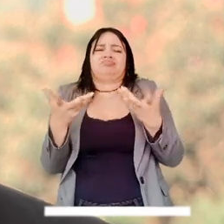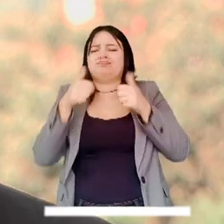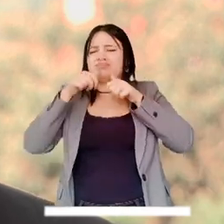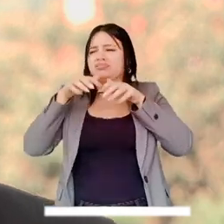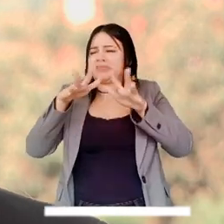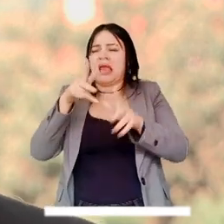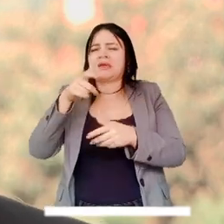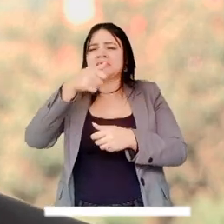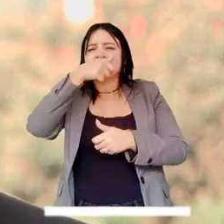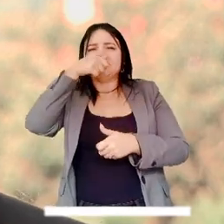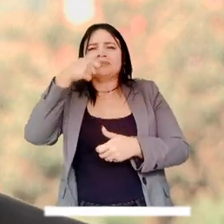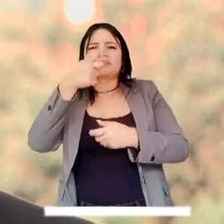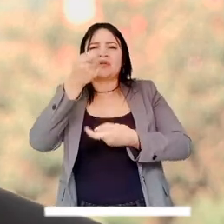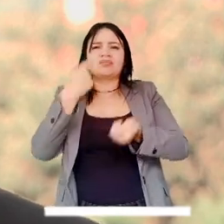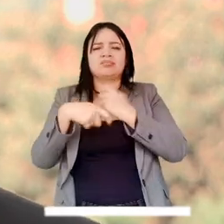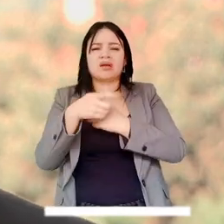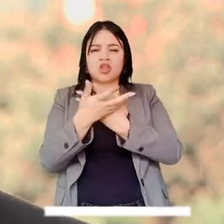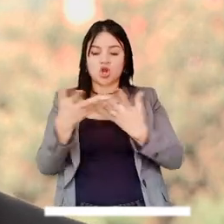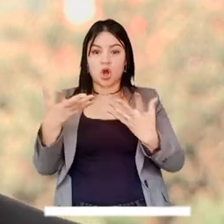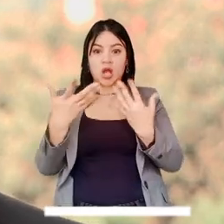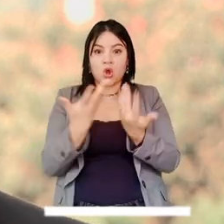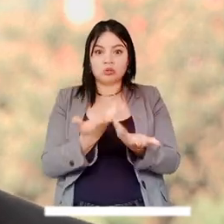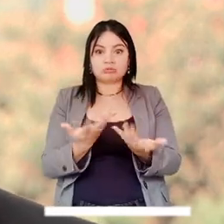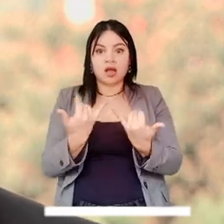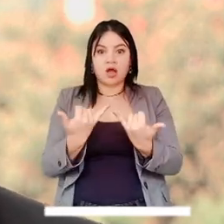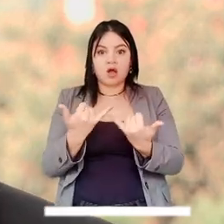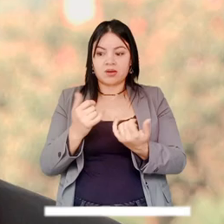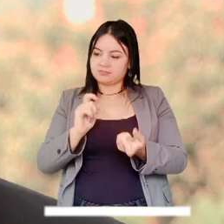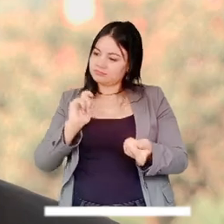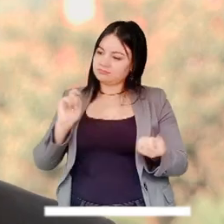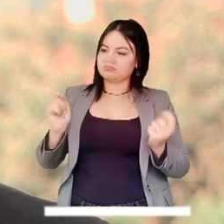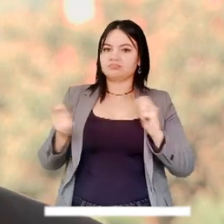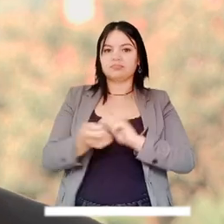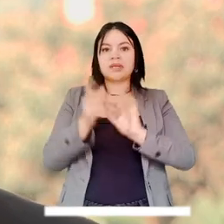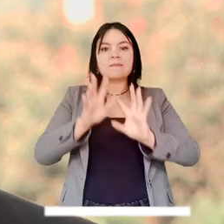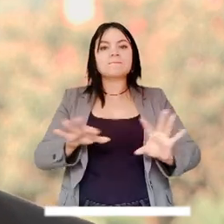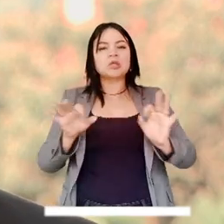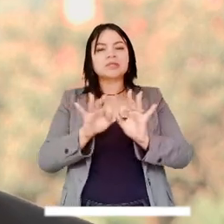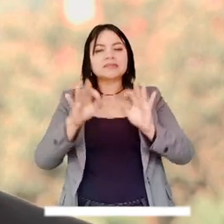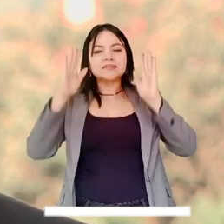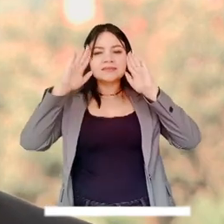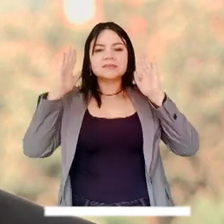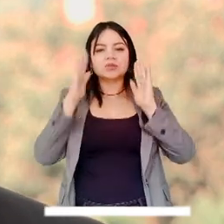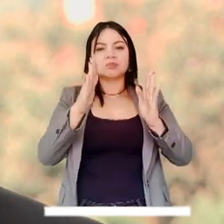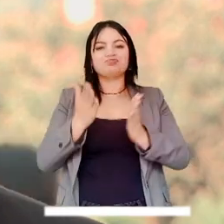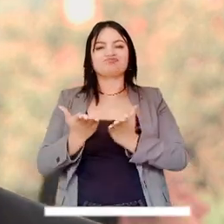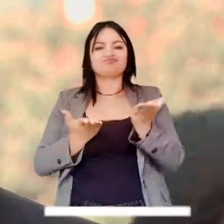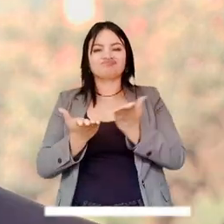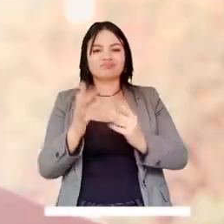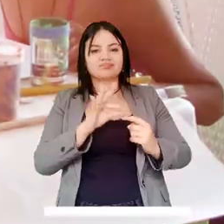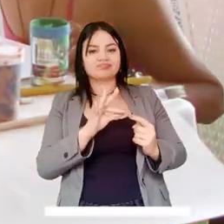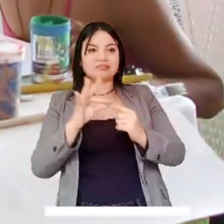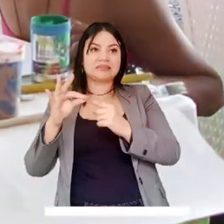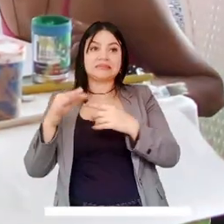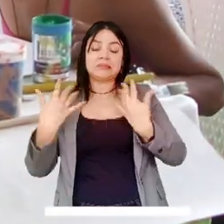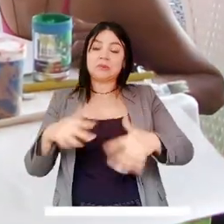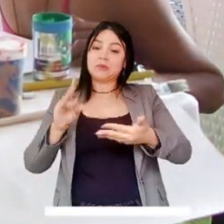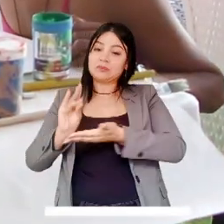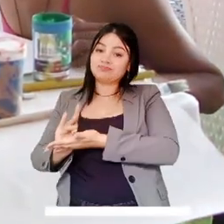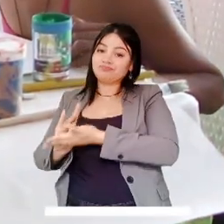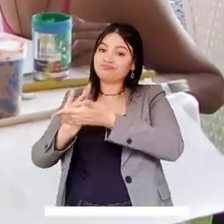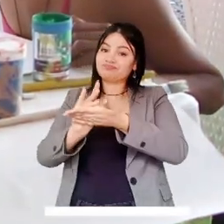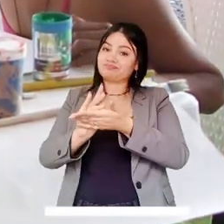en la calle o hubo mucha droga en la calle en los cuatro años anteriores y ahora tendrán que tener esos servicios especializados con